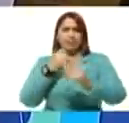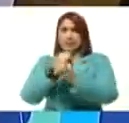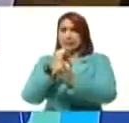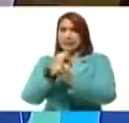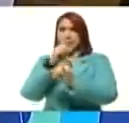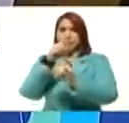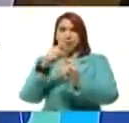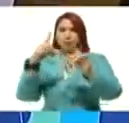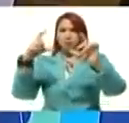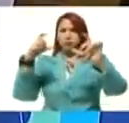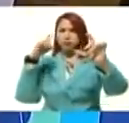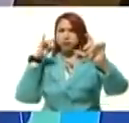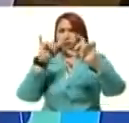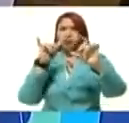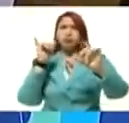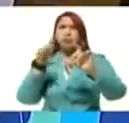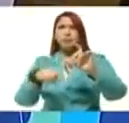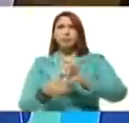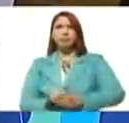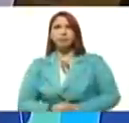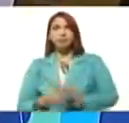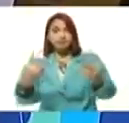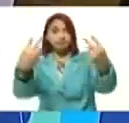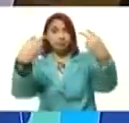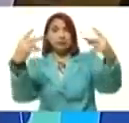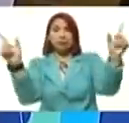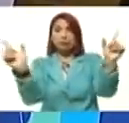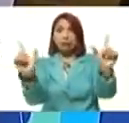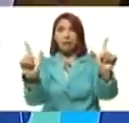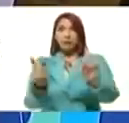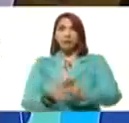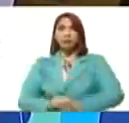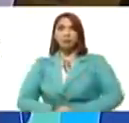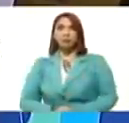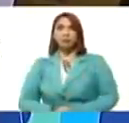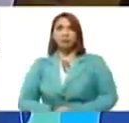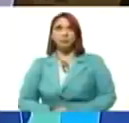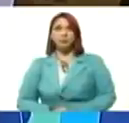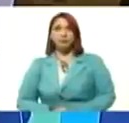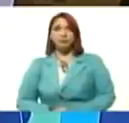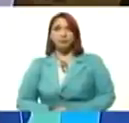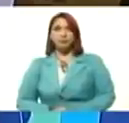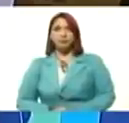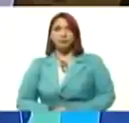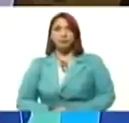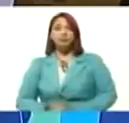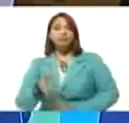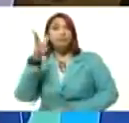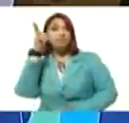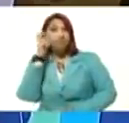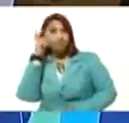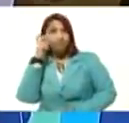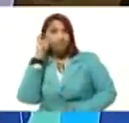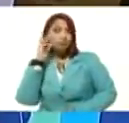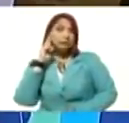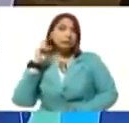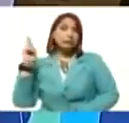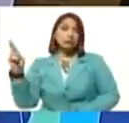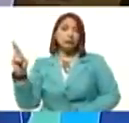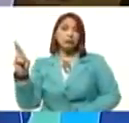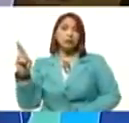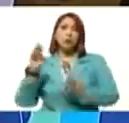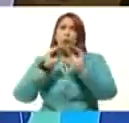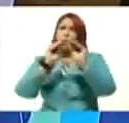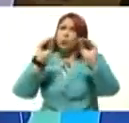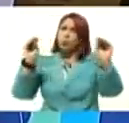streaming, aquellos que me ven por televisión y aquellos que nos escuchan por radio, los